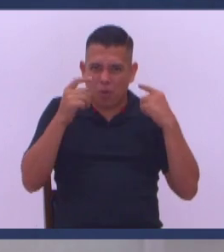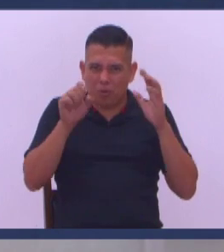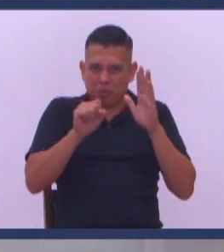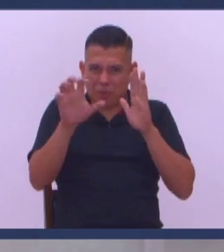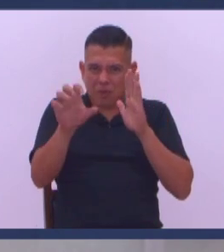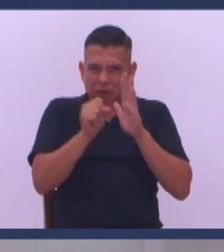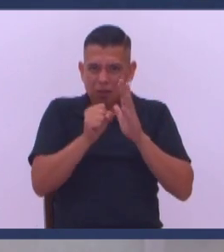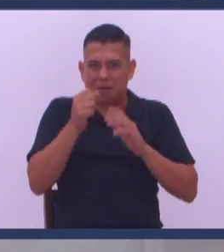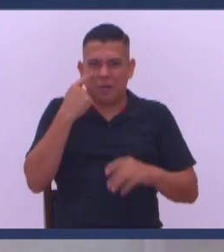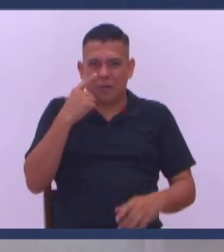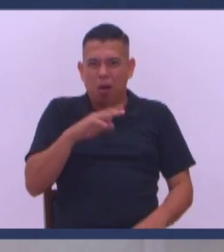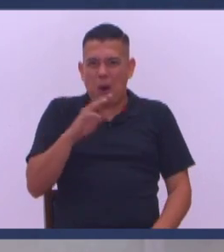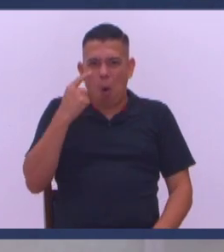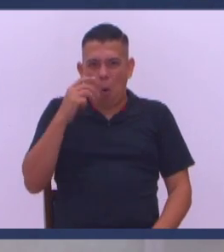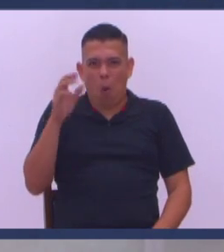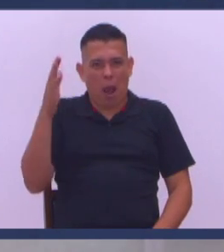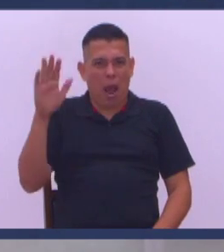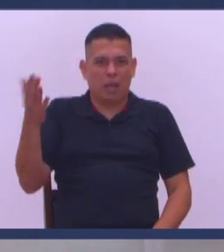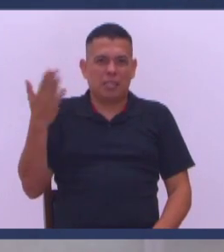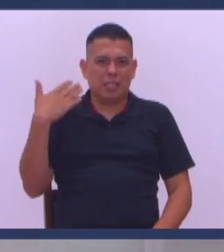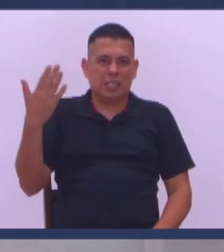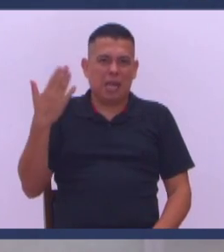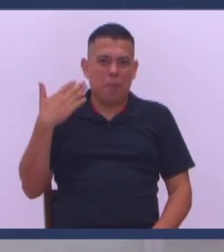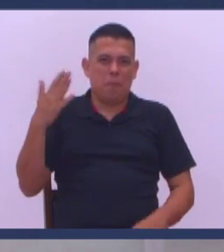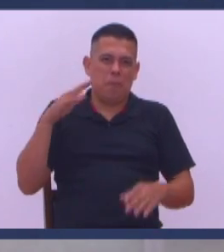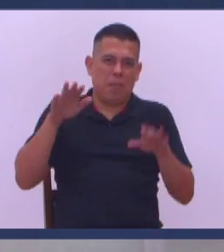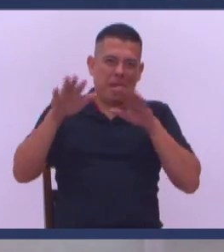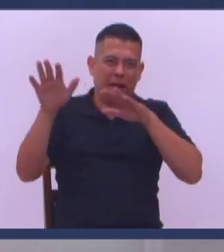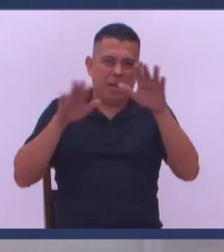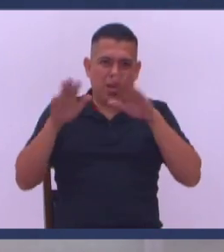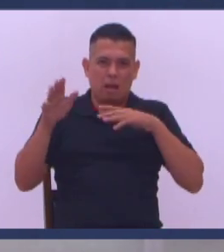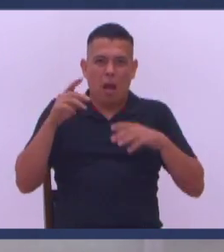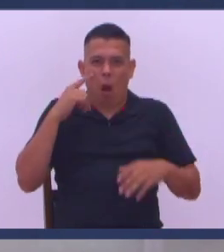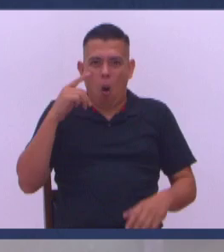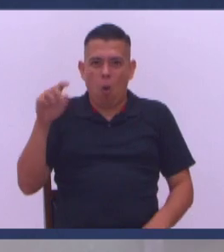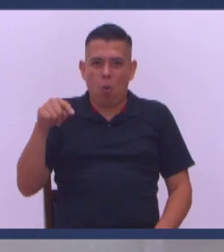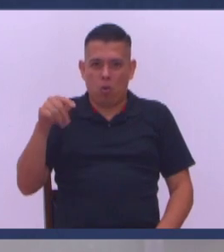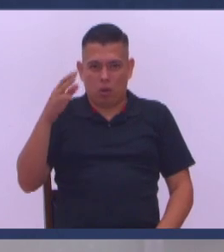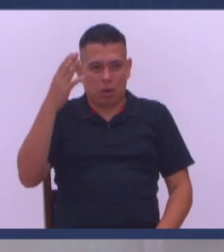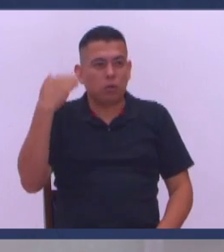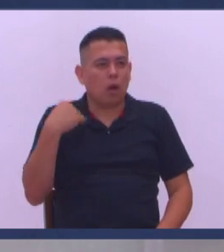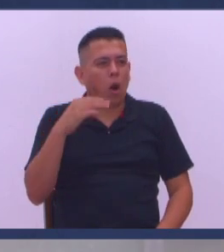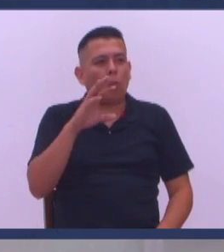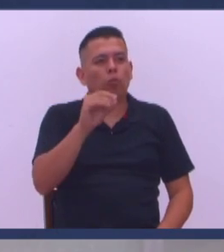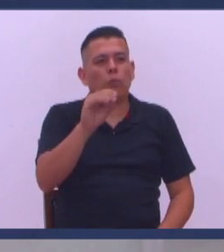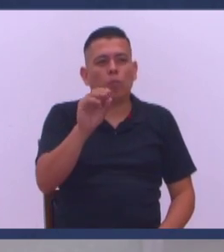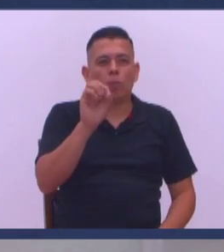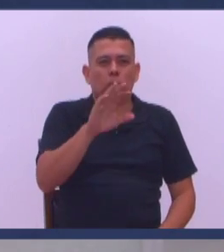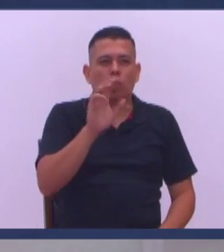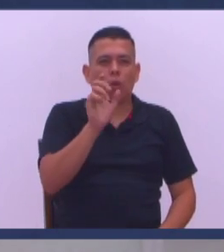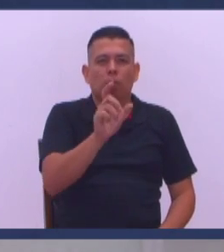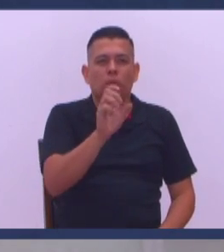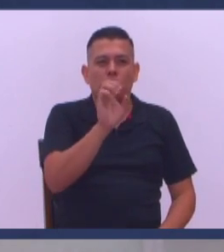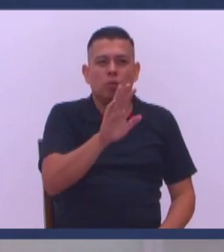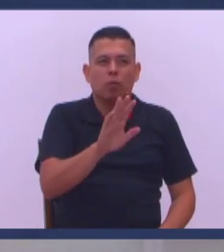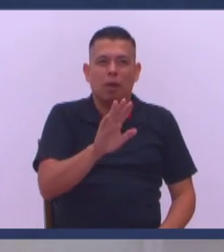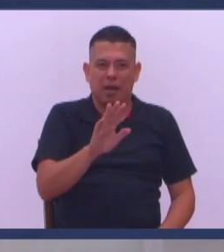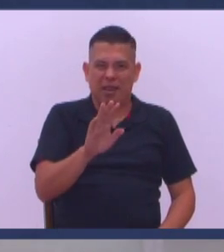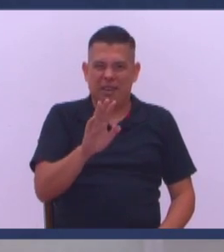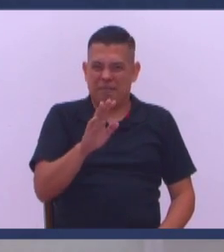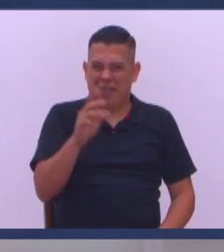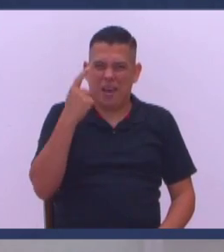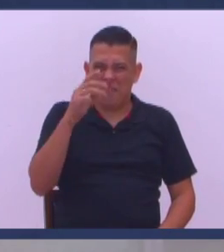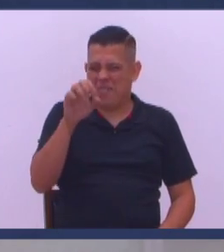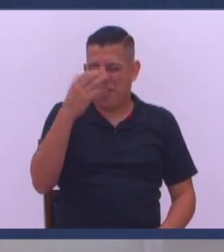en TVO No se si es TVO De Will Salgado No se en que El Puma Enamorado Y sale A la mamacita No se que Y digo wow Sabe que dice la Biblia